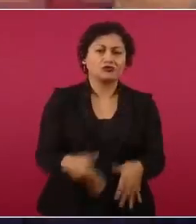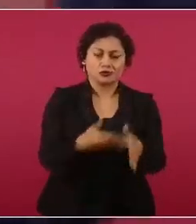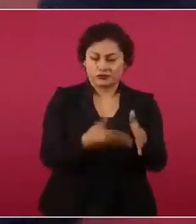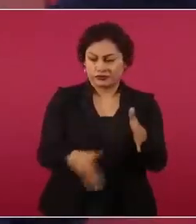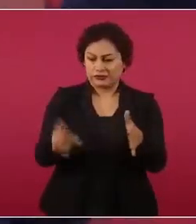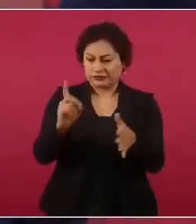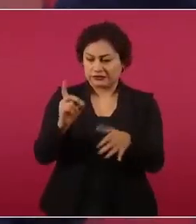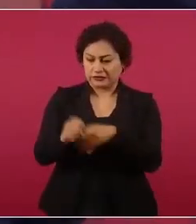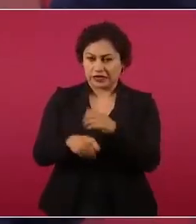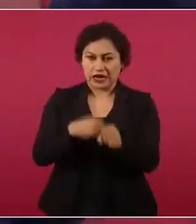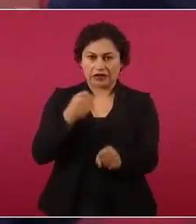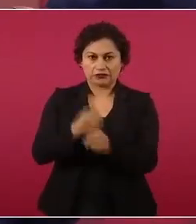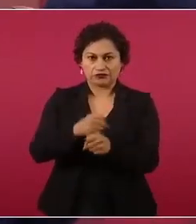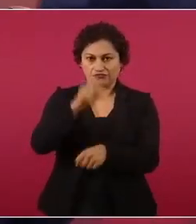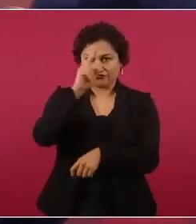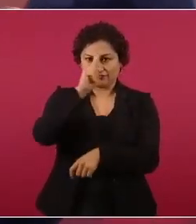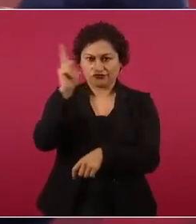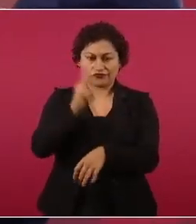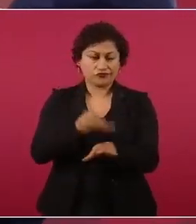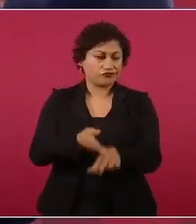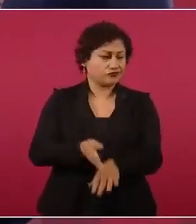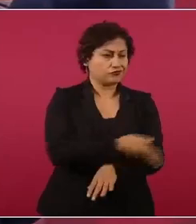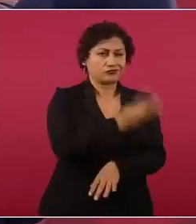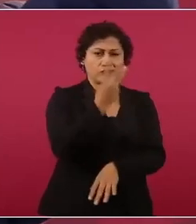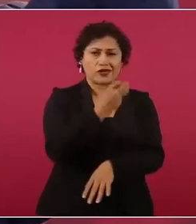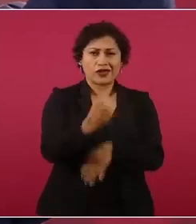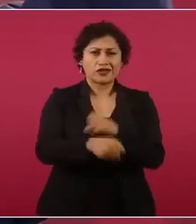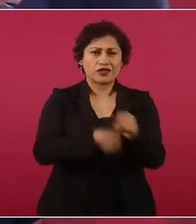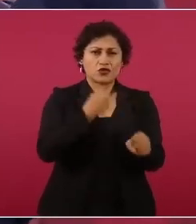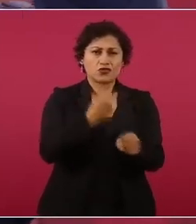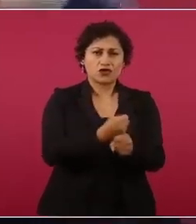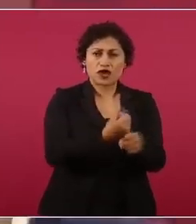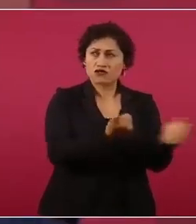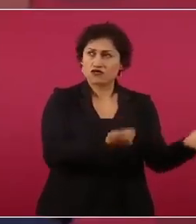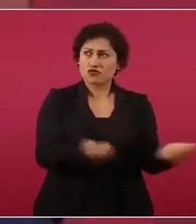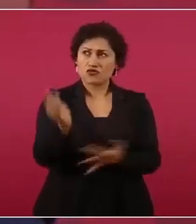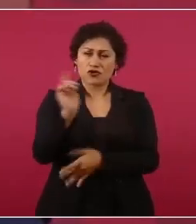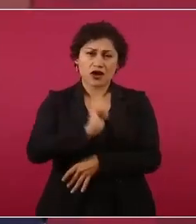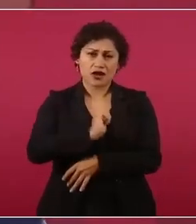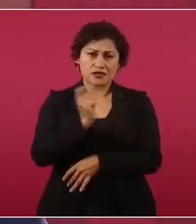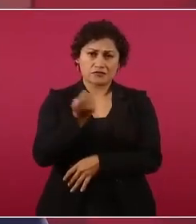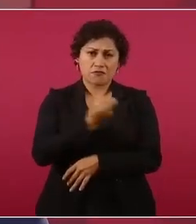que se llevaron en tres siglos, en 300 años en Europa.